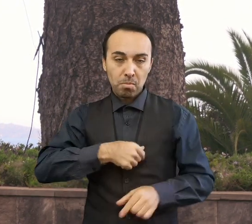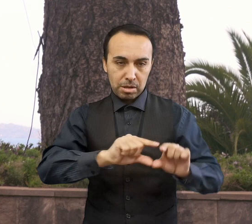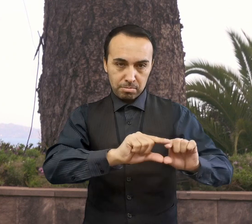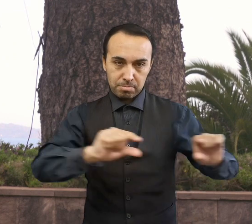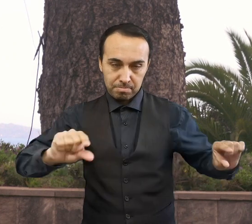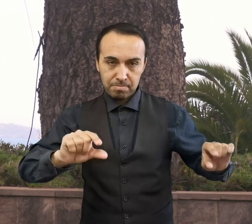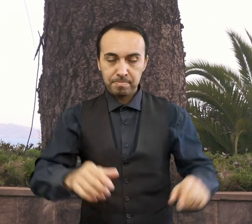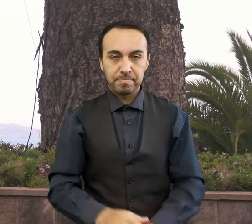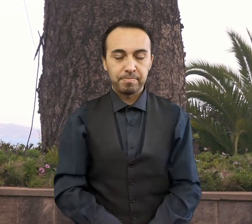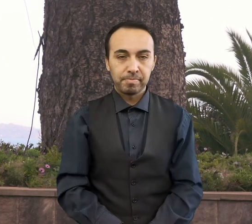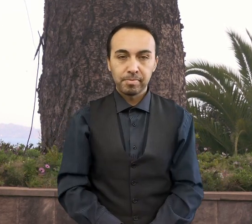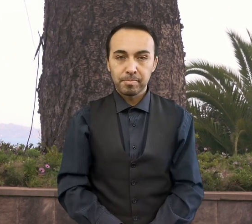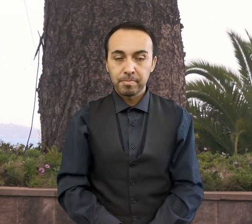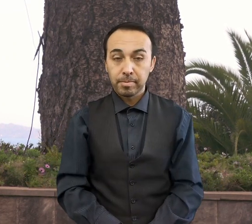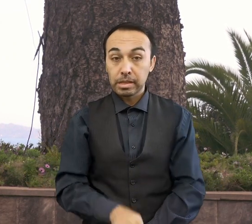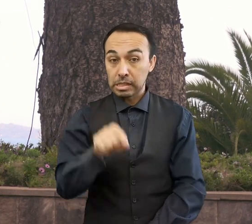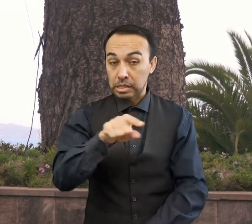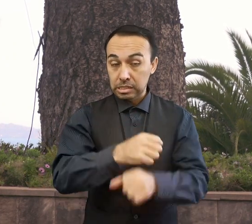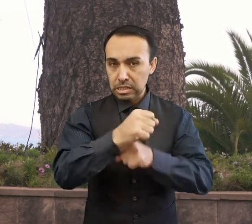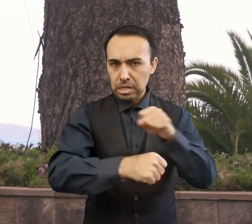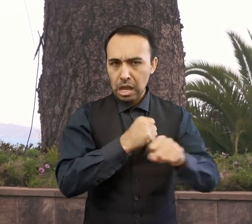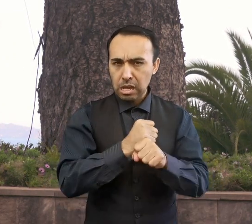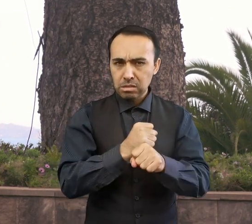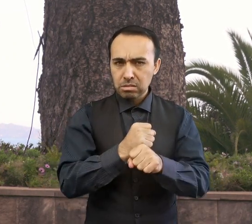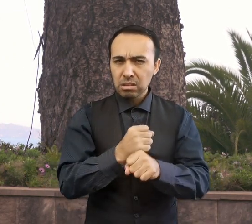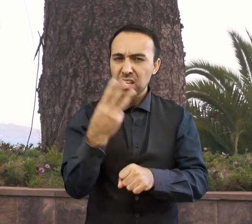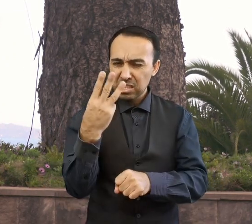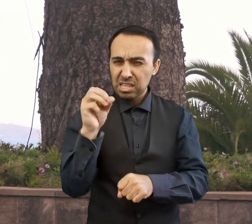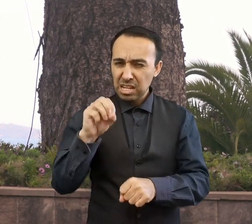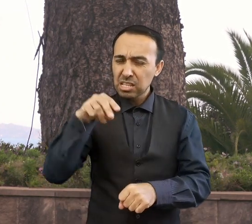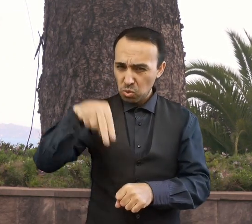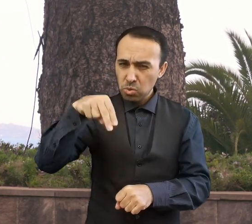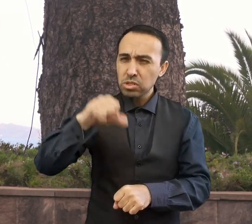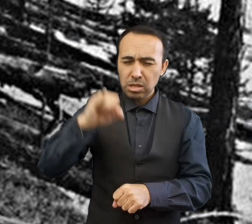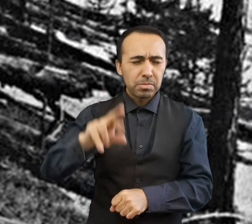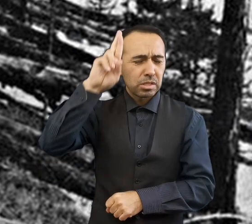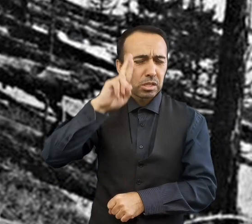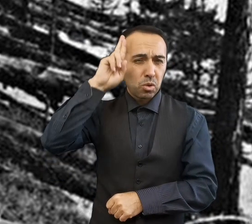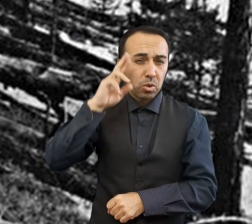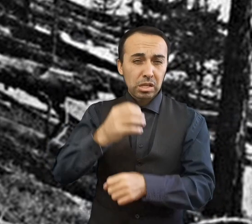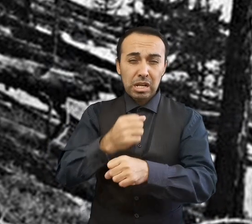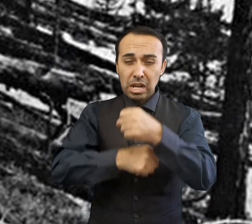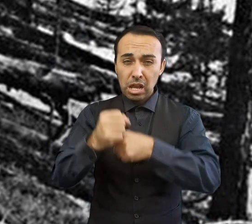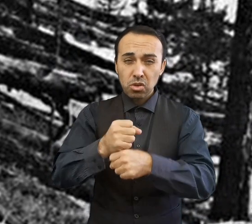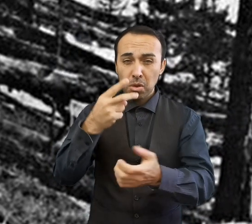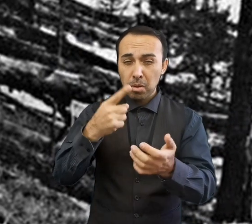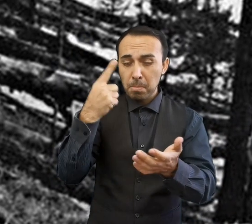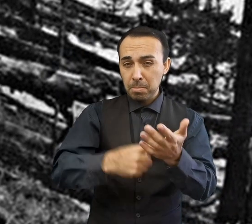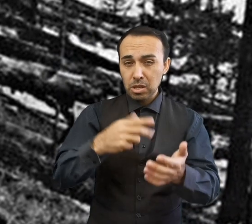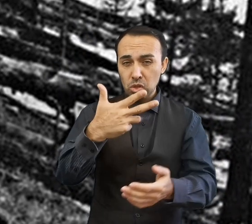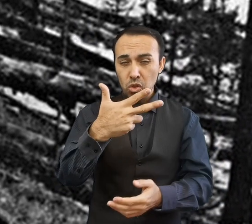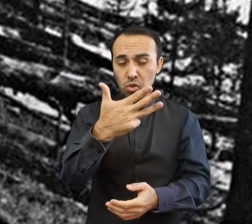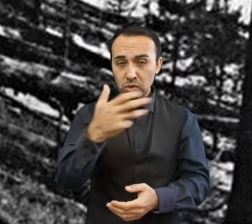Desde ese año, cada 30 de junio, se recuerda la caída en 1908 de un objeto en Tunguska, Siberia. Este